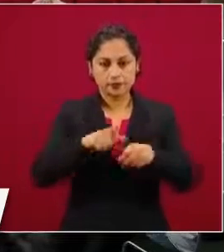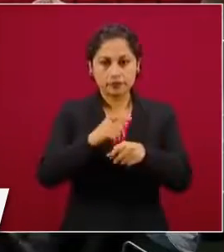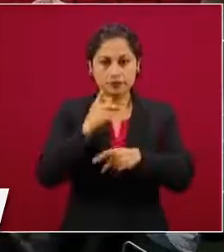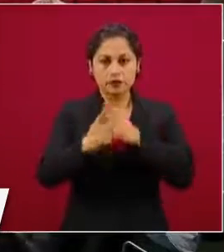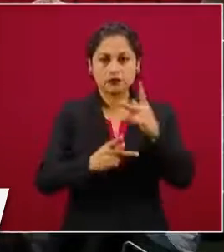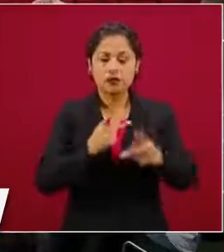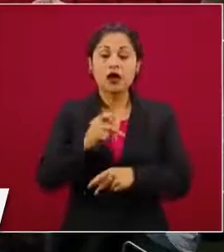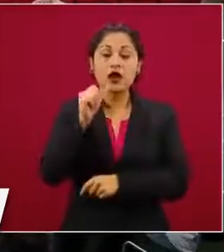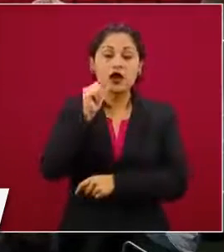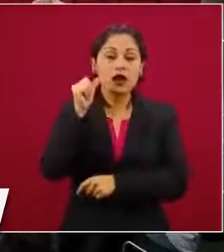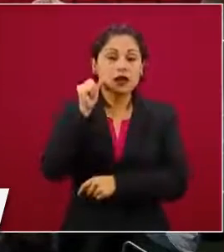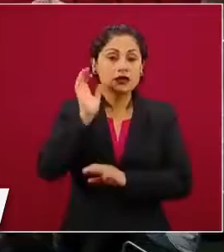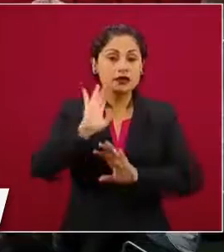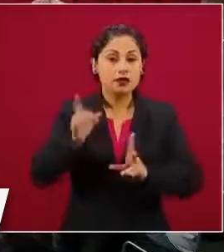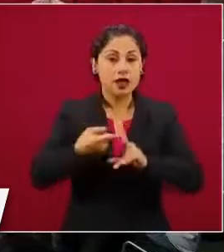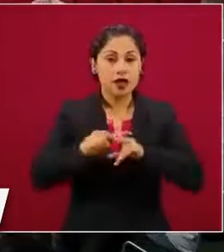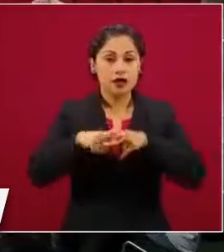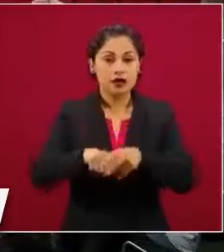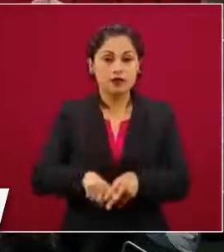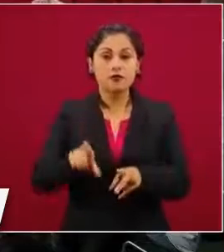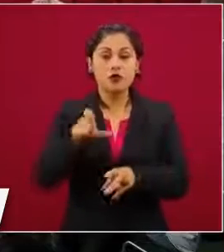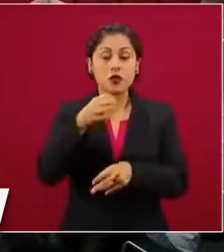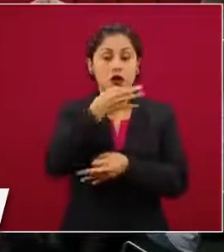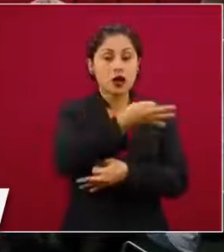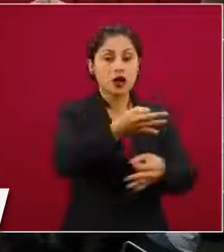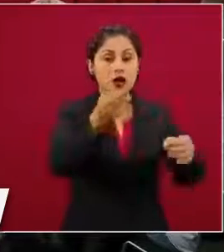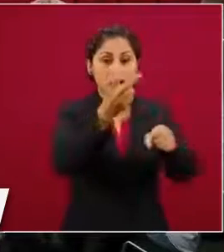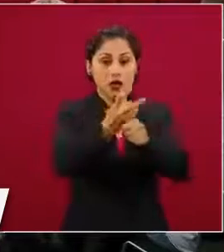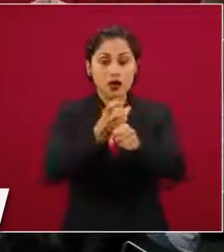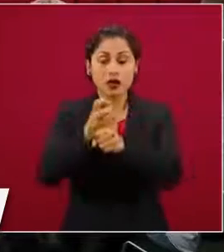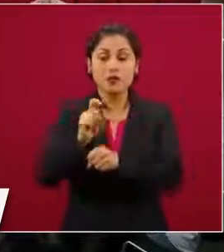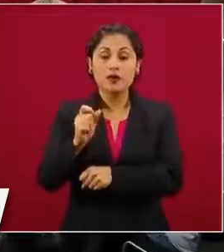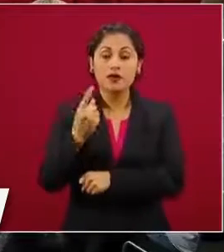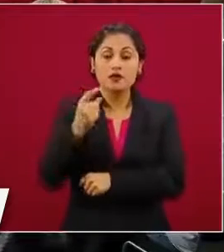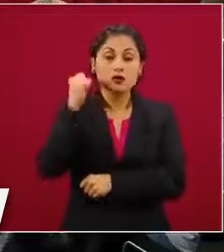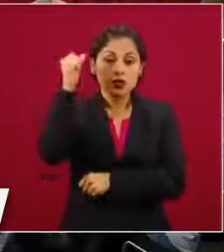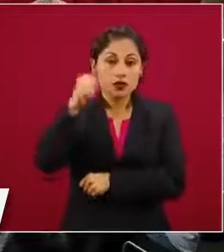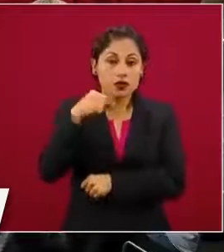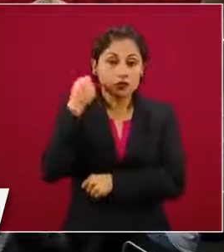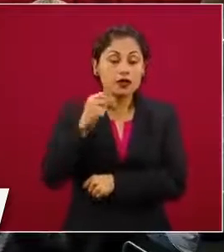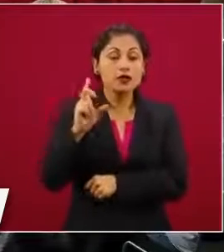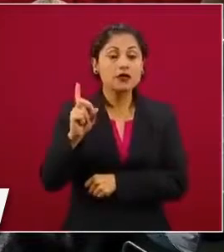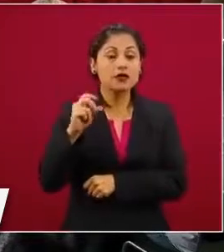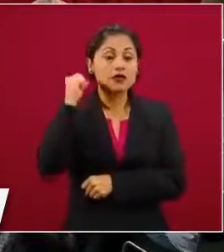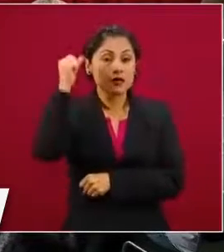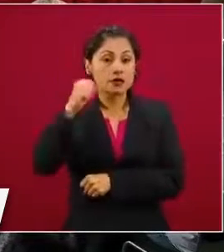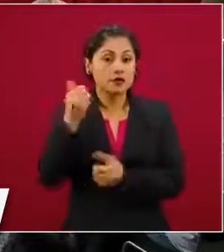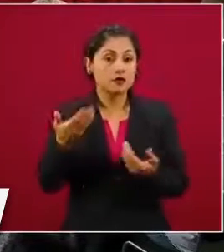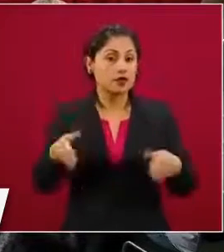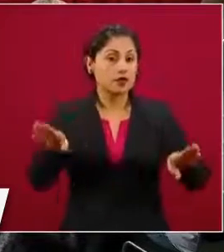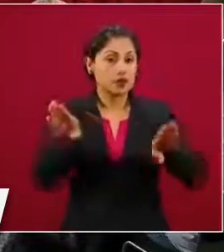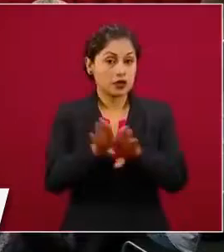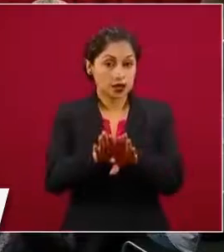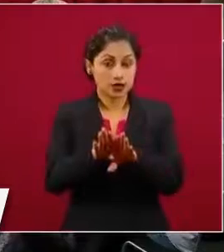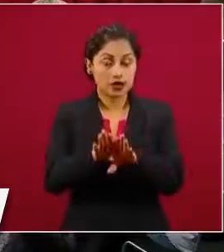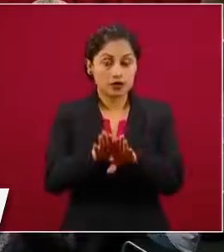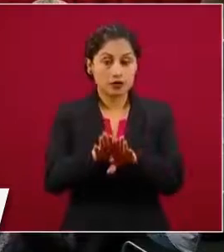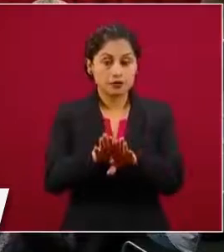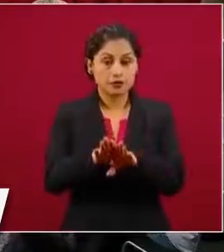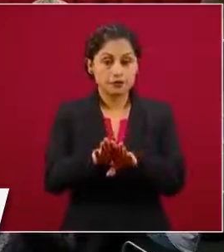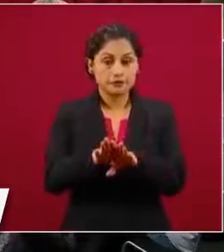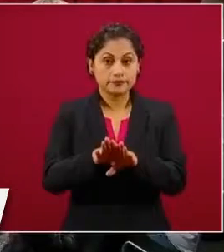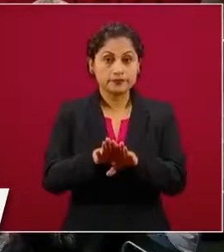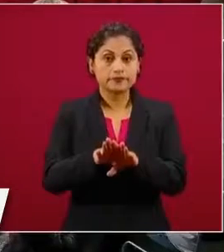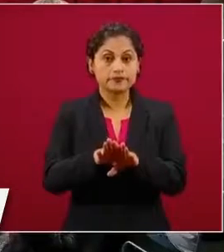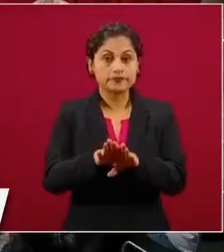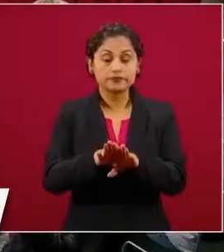se abrió la convocatoria el pasado 21 de abril, el 30 de abril se cerró la primera convocatoria. Aquí vale la pena destacar